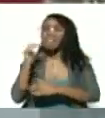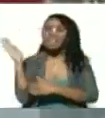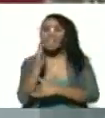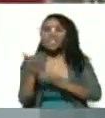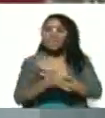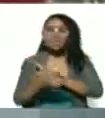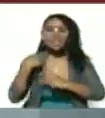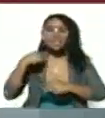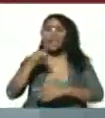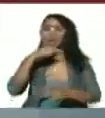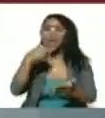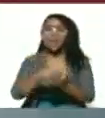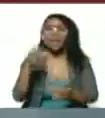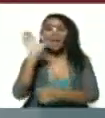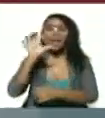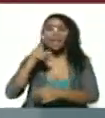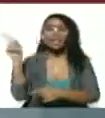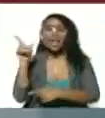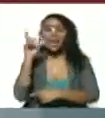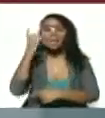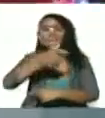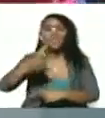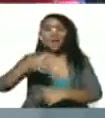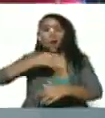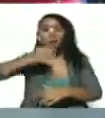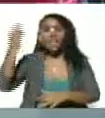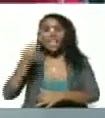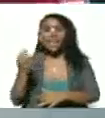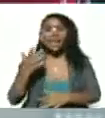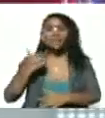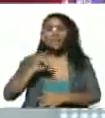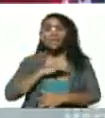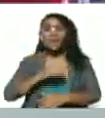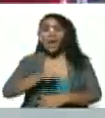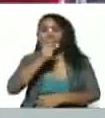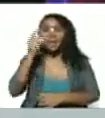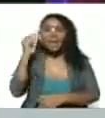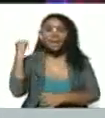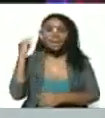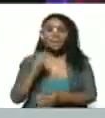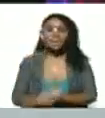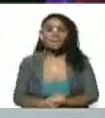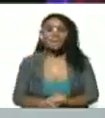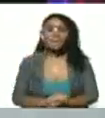el nombre de Caracas? De los habitantes originales de nuestros abuelos y abuelas.